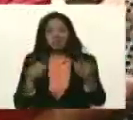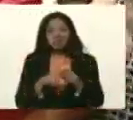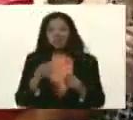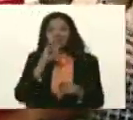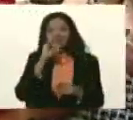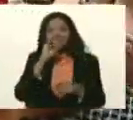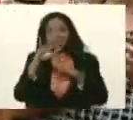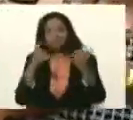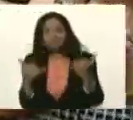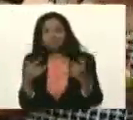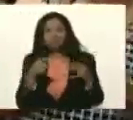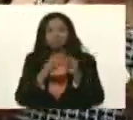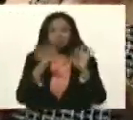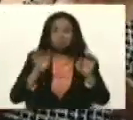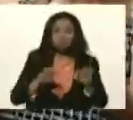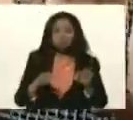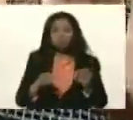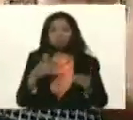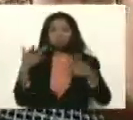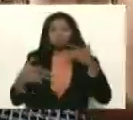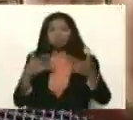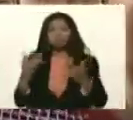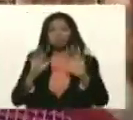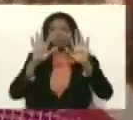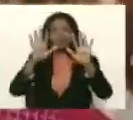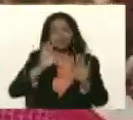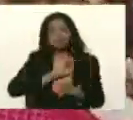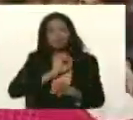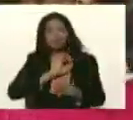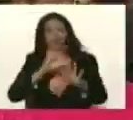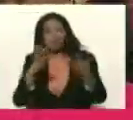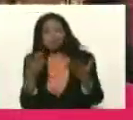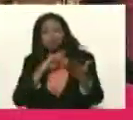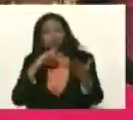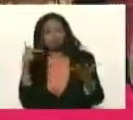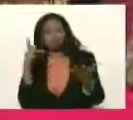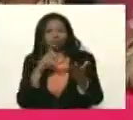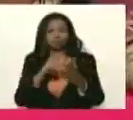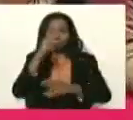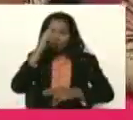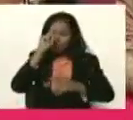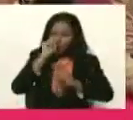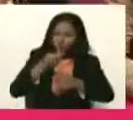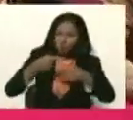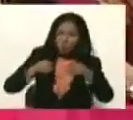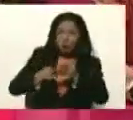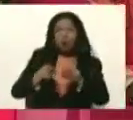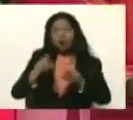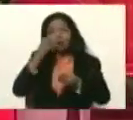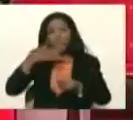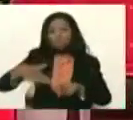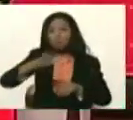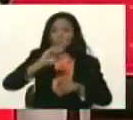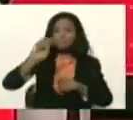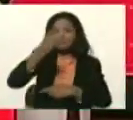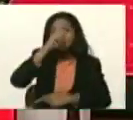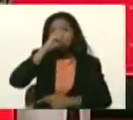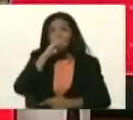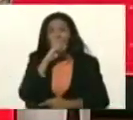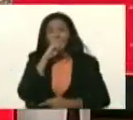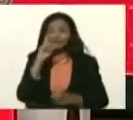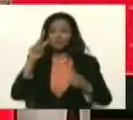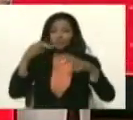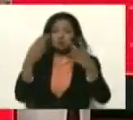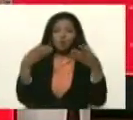anuncios, para el acto del 10 de enero, cuando estaremos conmemorando con el pueblo, el primer año del